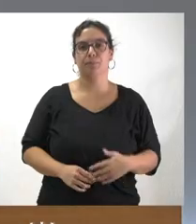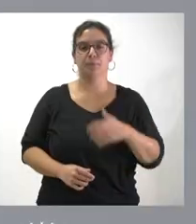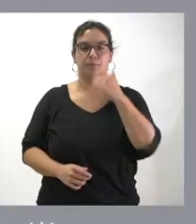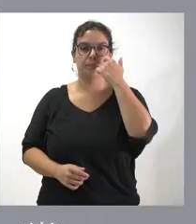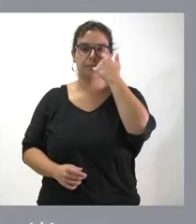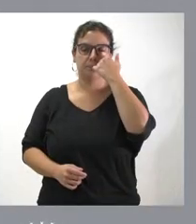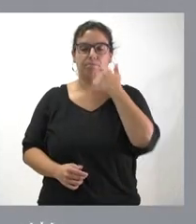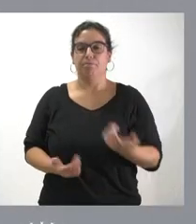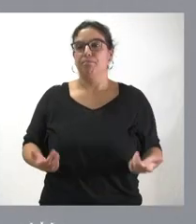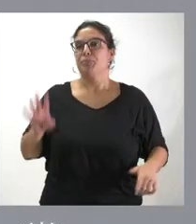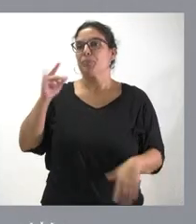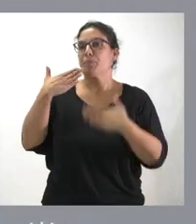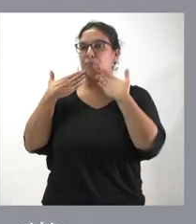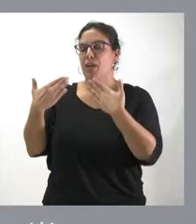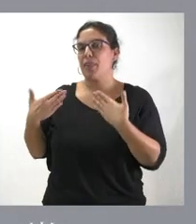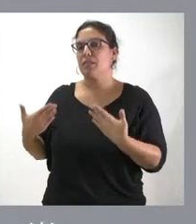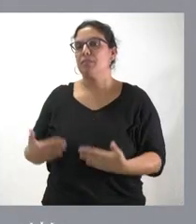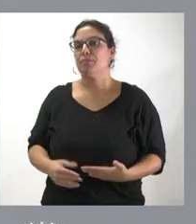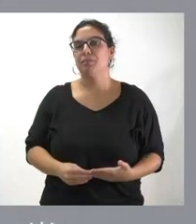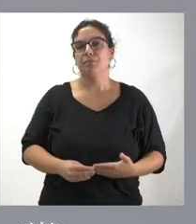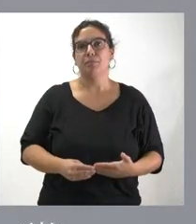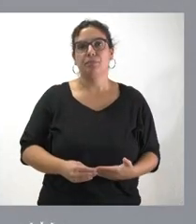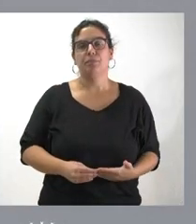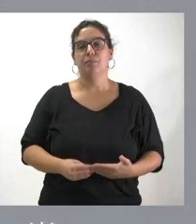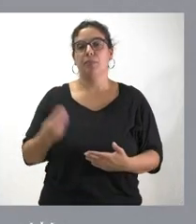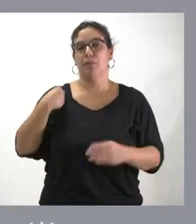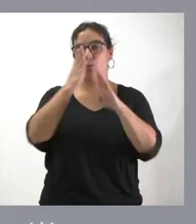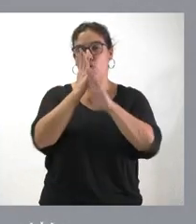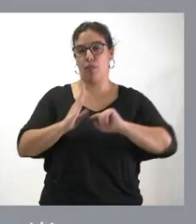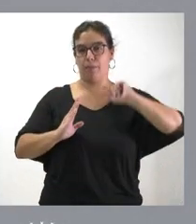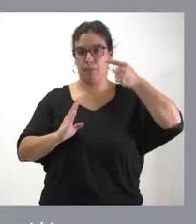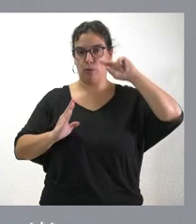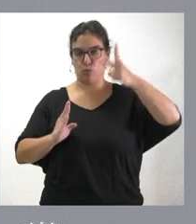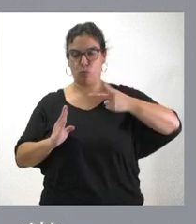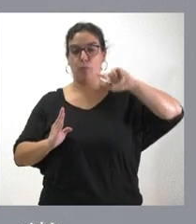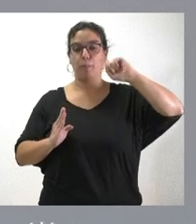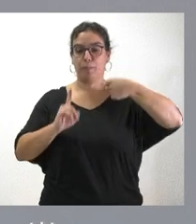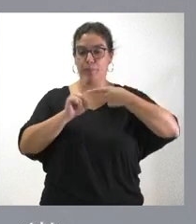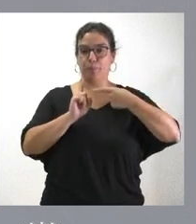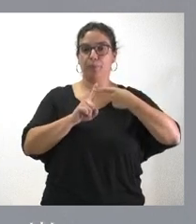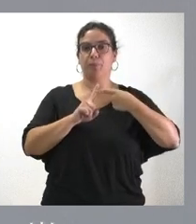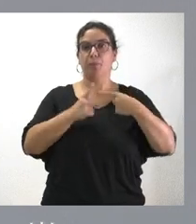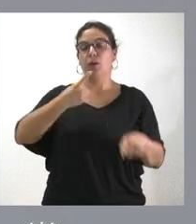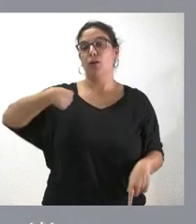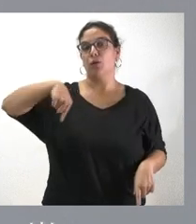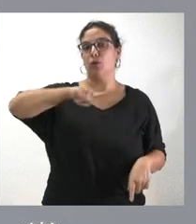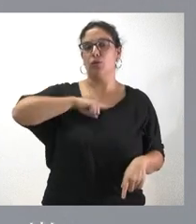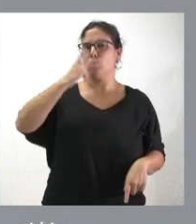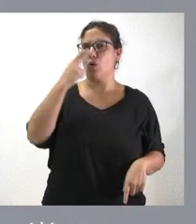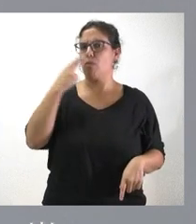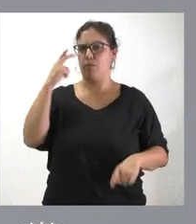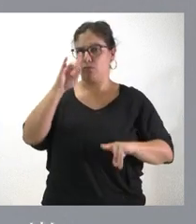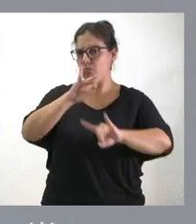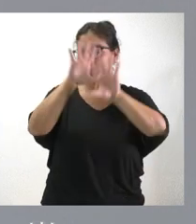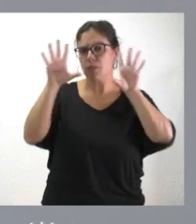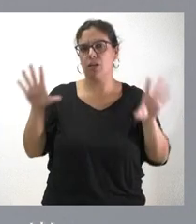Sí, pues muchas gracias. Por el orden de lo que usted ha comentado, nosotros tenemos un claro compromiso con